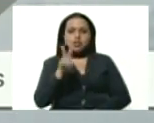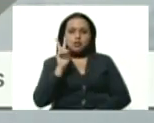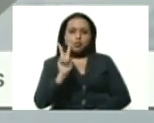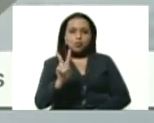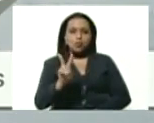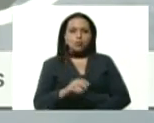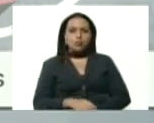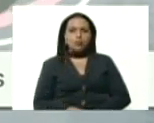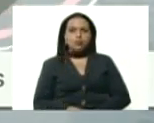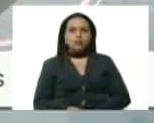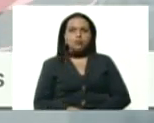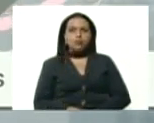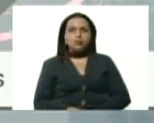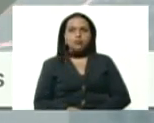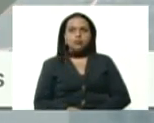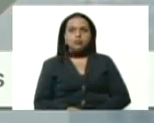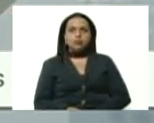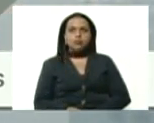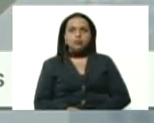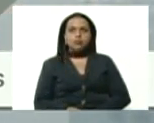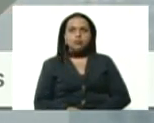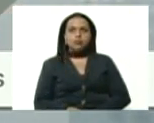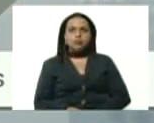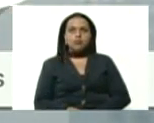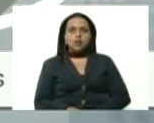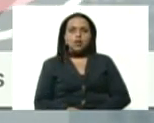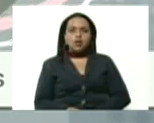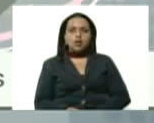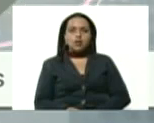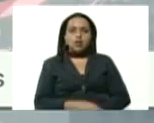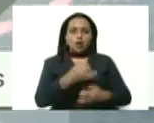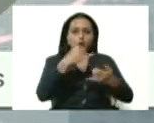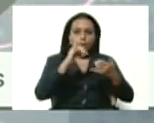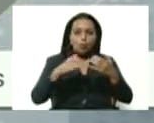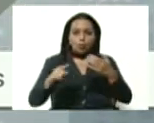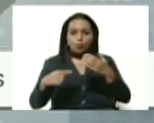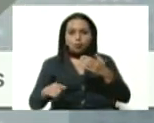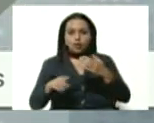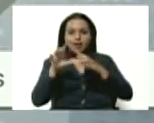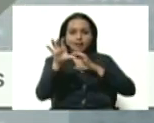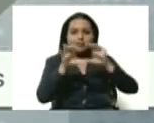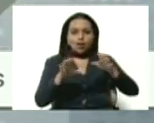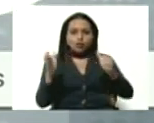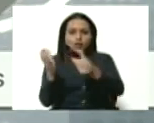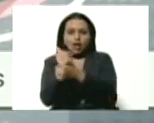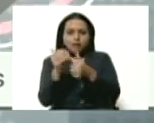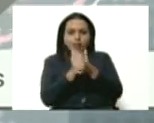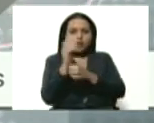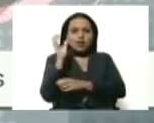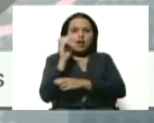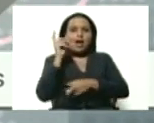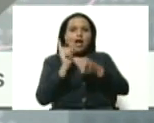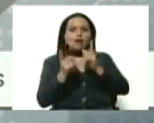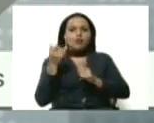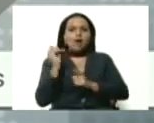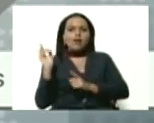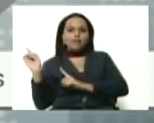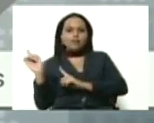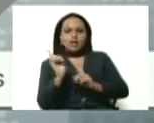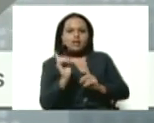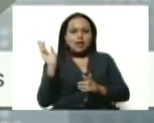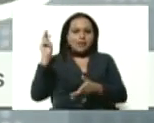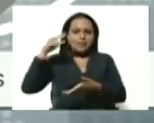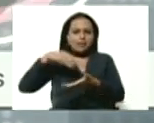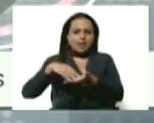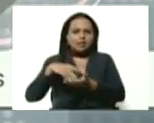de residencia en otros estados que fueron captados en el Distrito Capital, uno del Estado Miranda y uno del